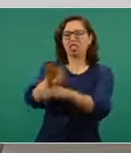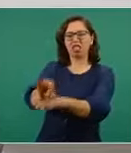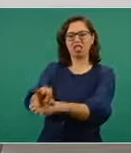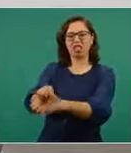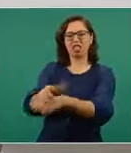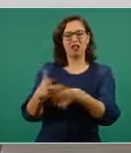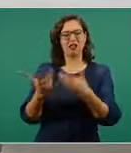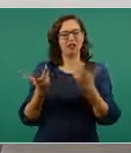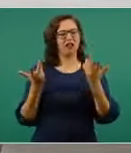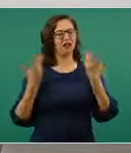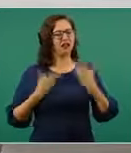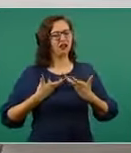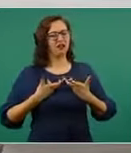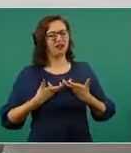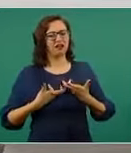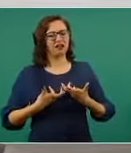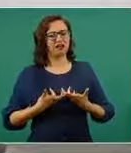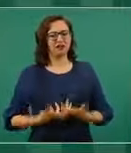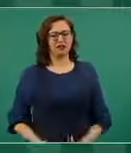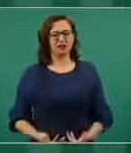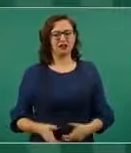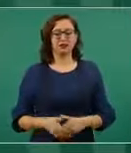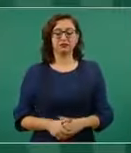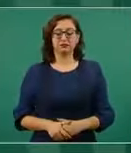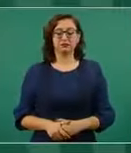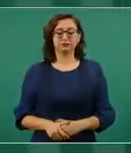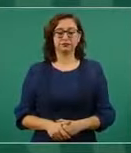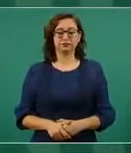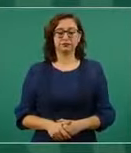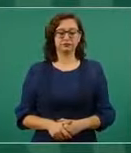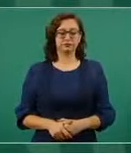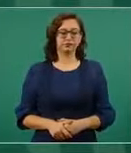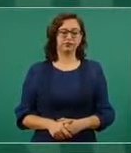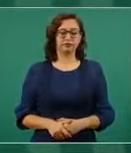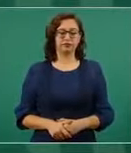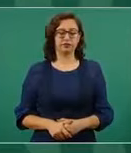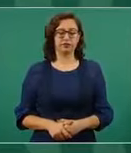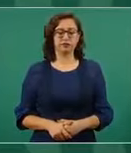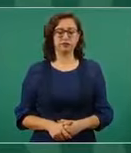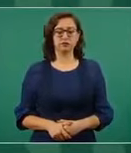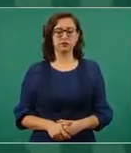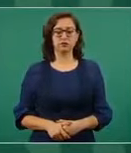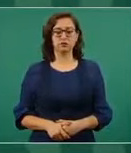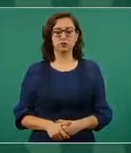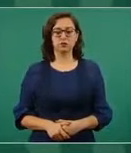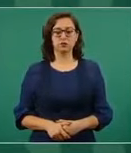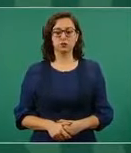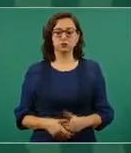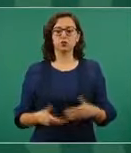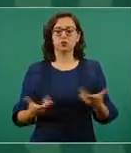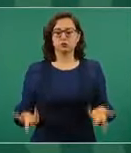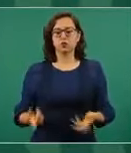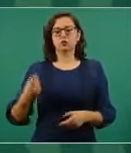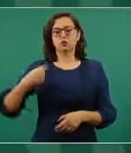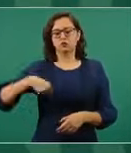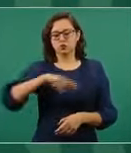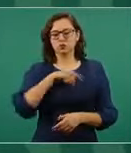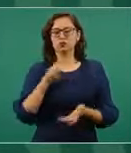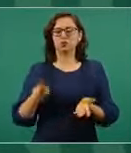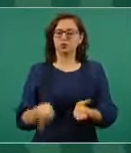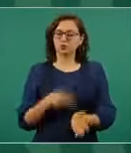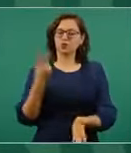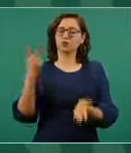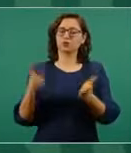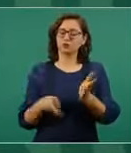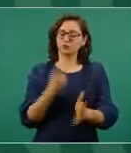Sí, pues es lo que hemos venido expresando aquí, la necesidad